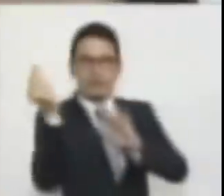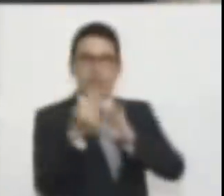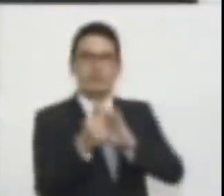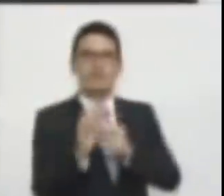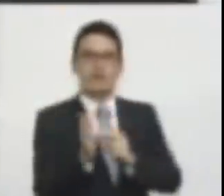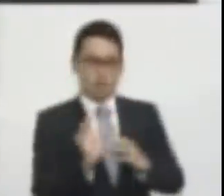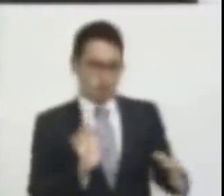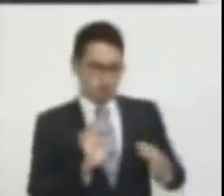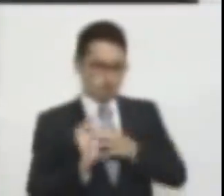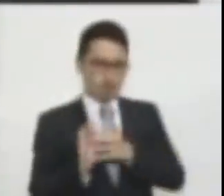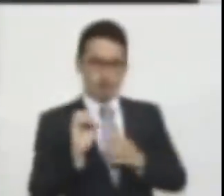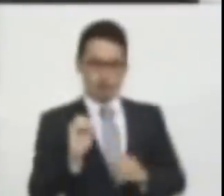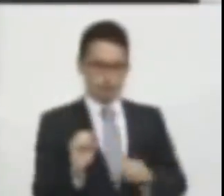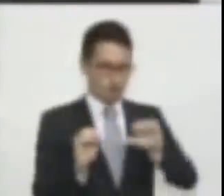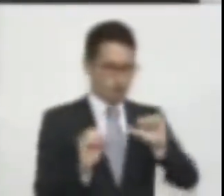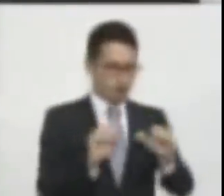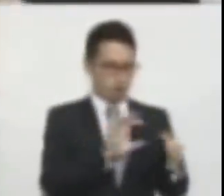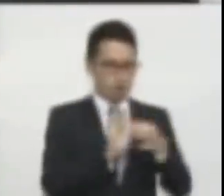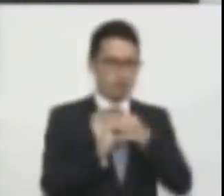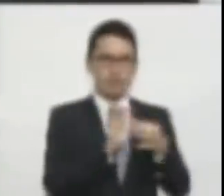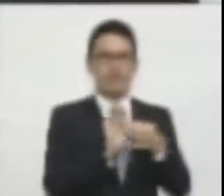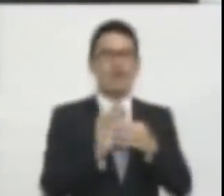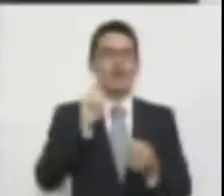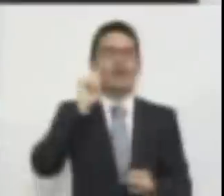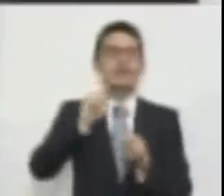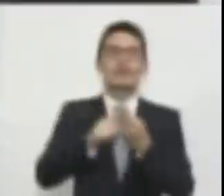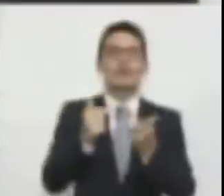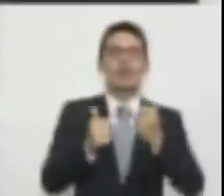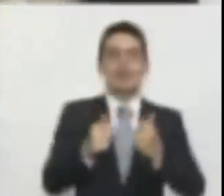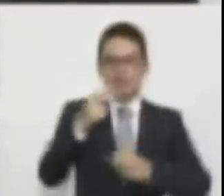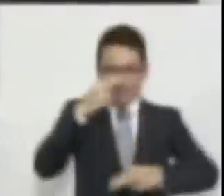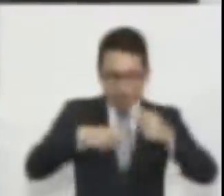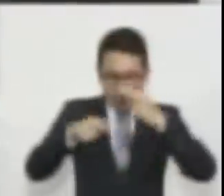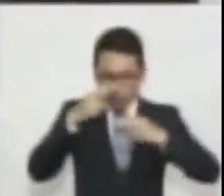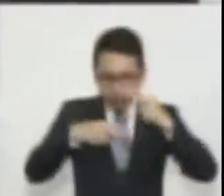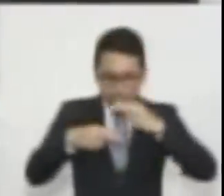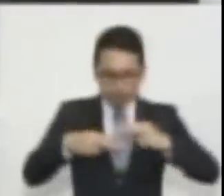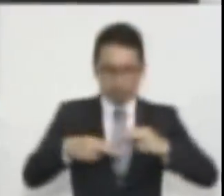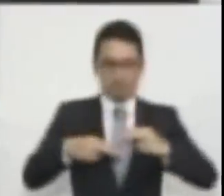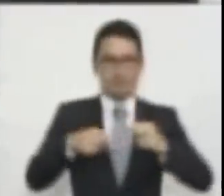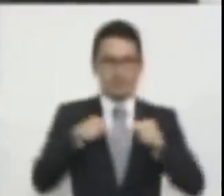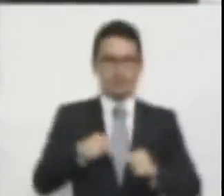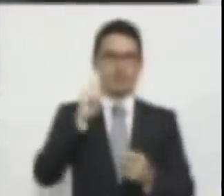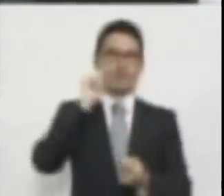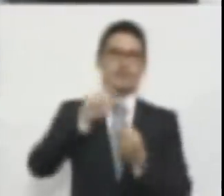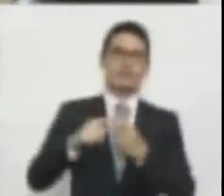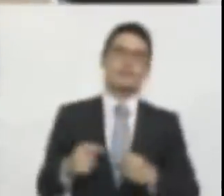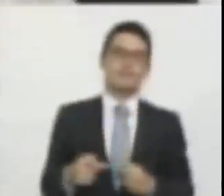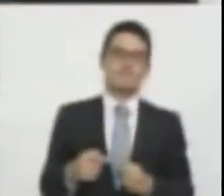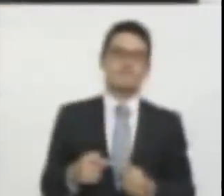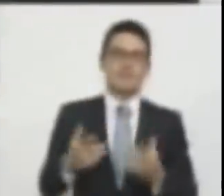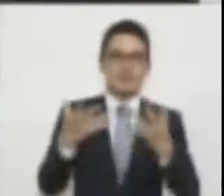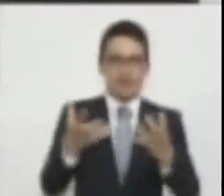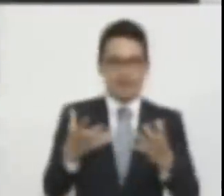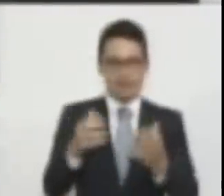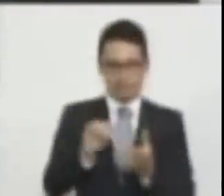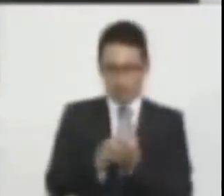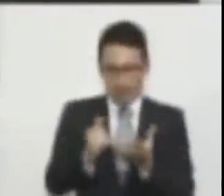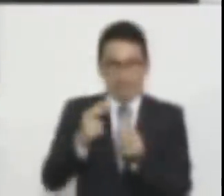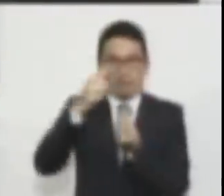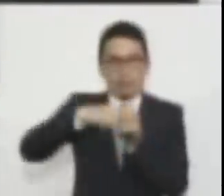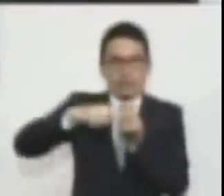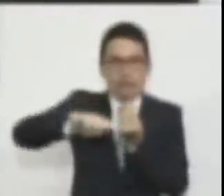unión de un hombre y una mujer con el fin de procrear con el fin de mantener la especie